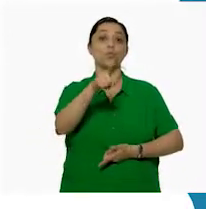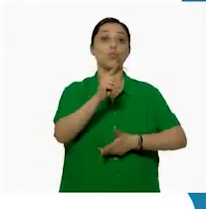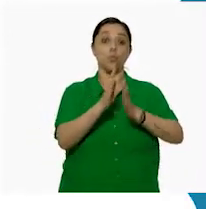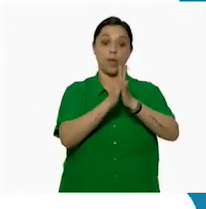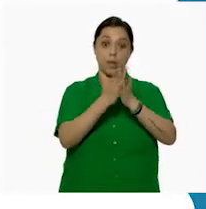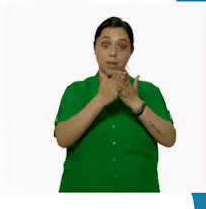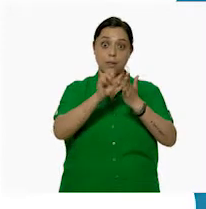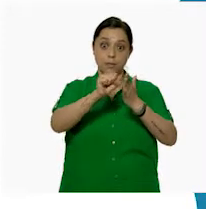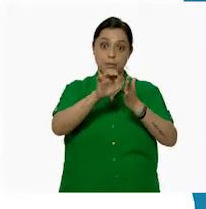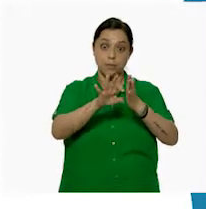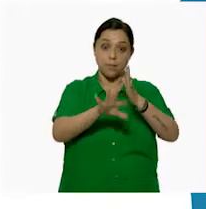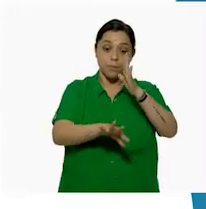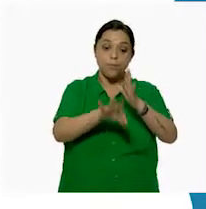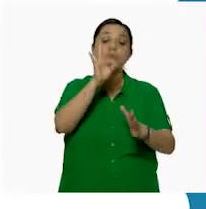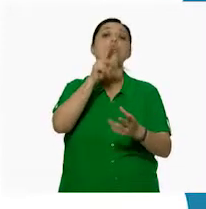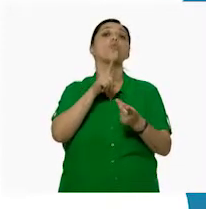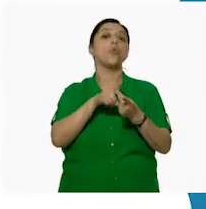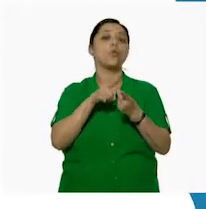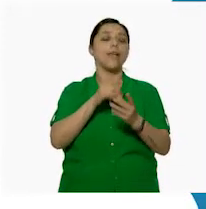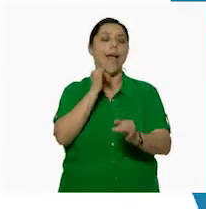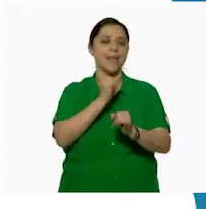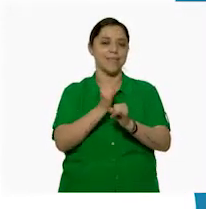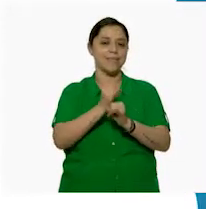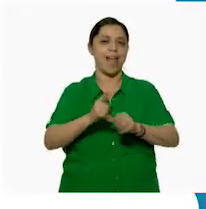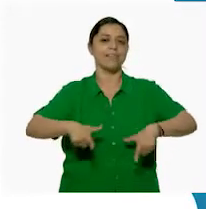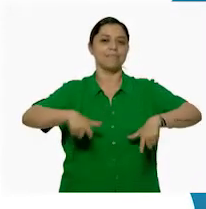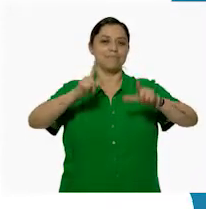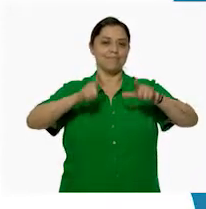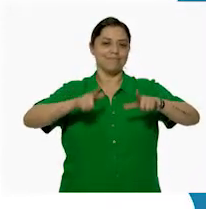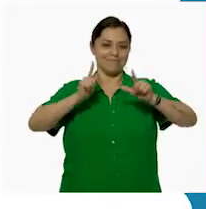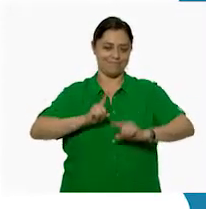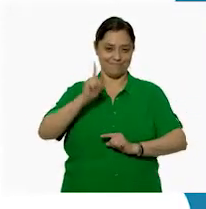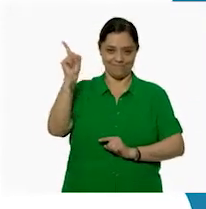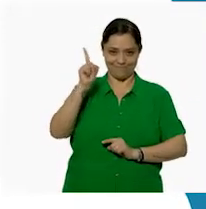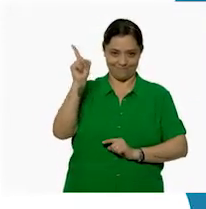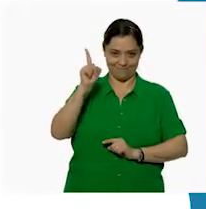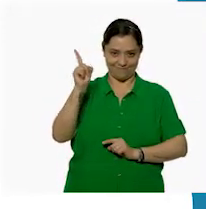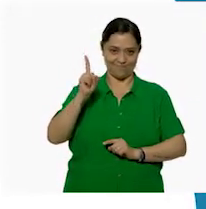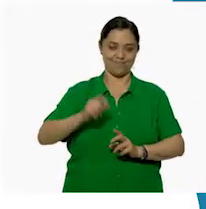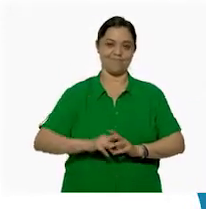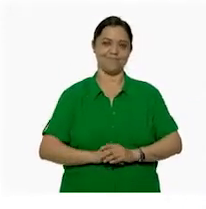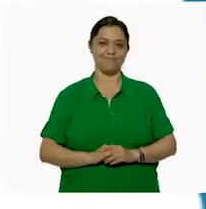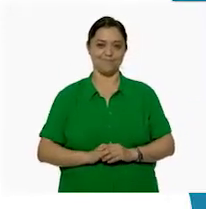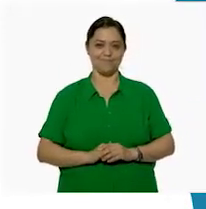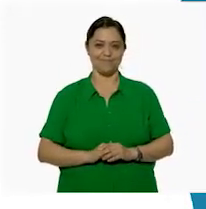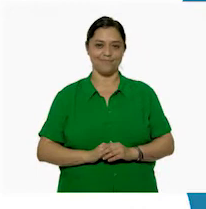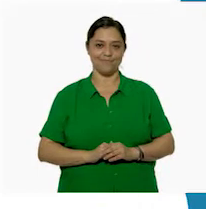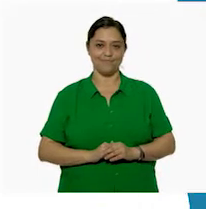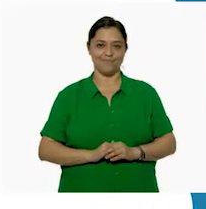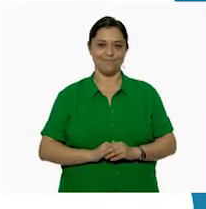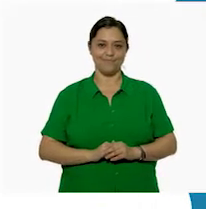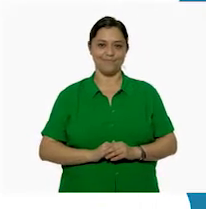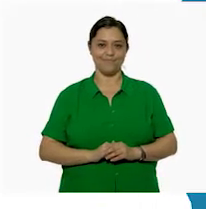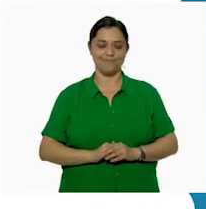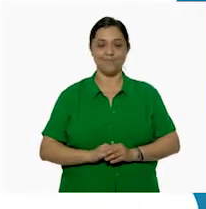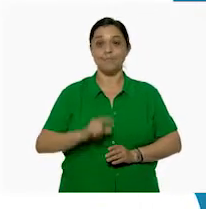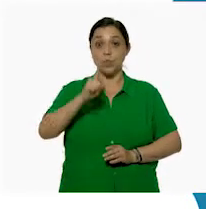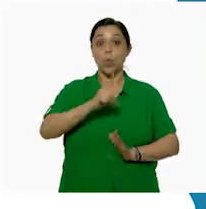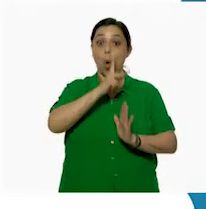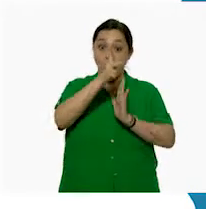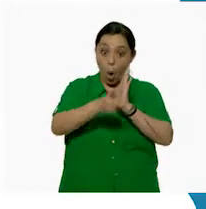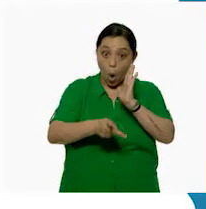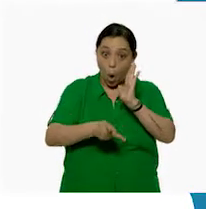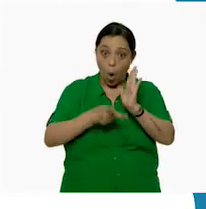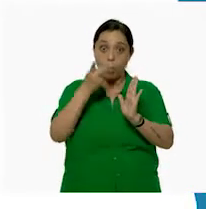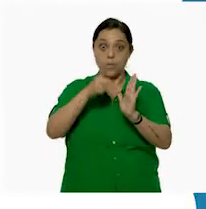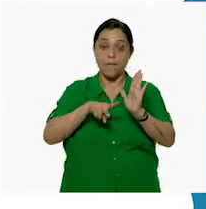encontrar los libros de texto en la página con aliteg.cep.gov.mx. Si quieres volver